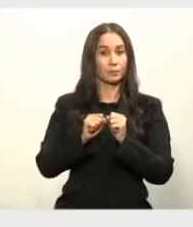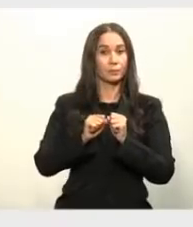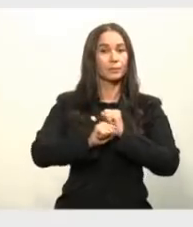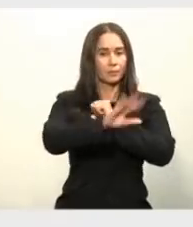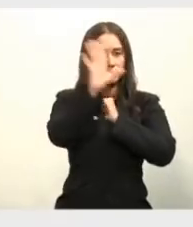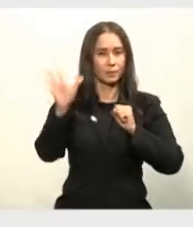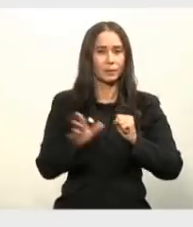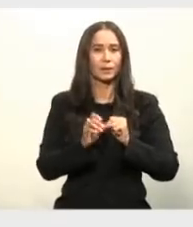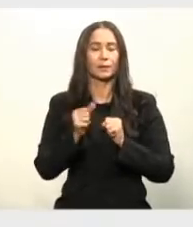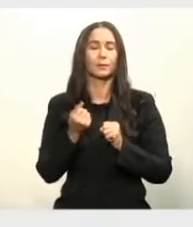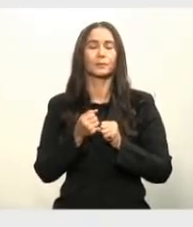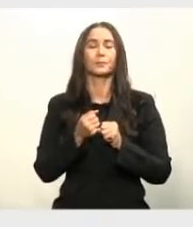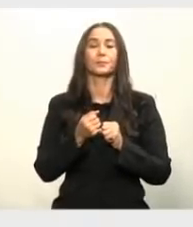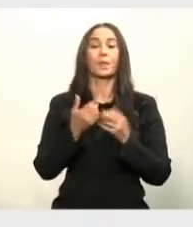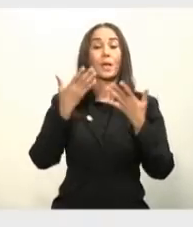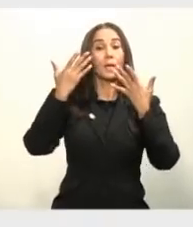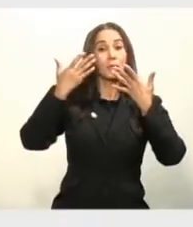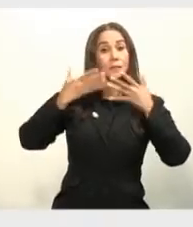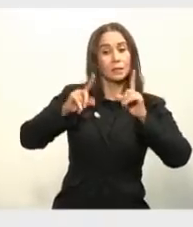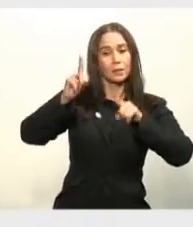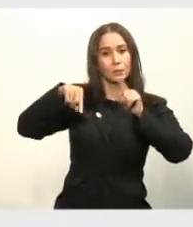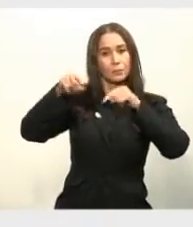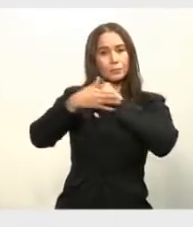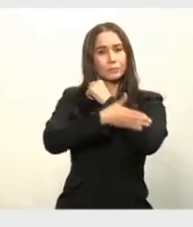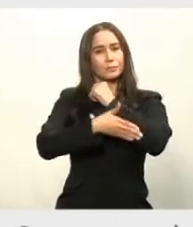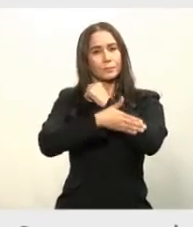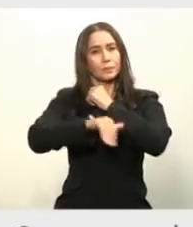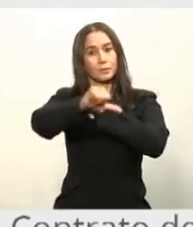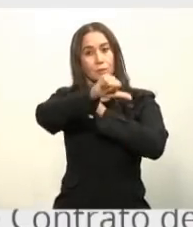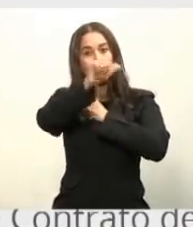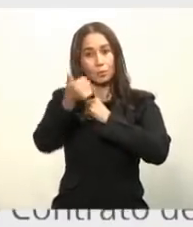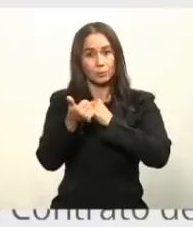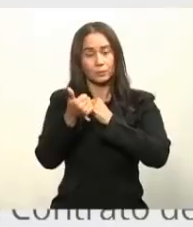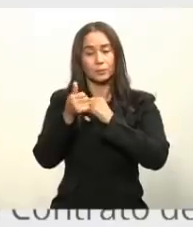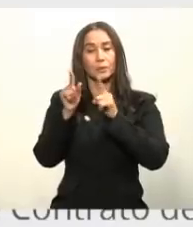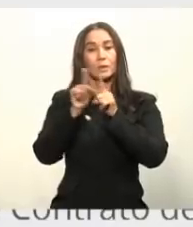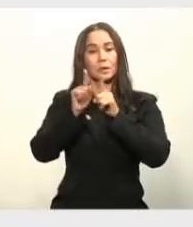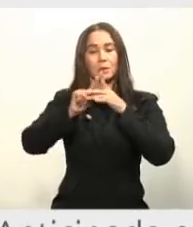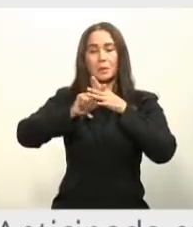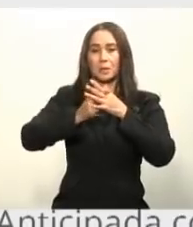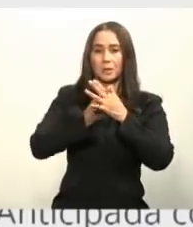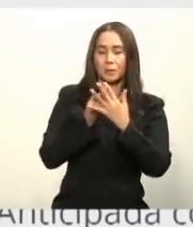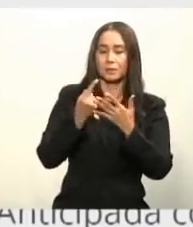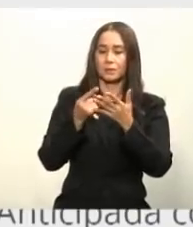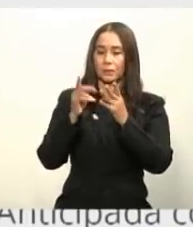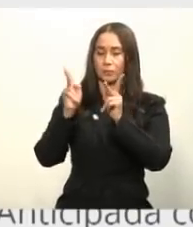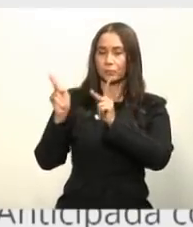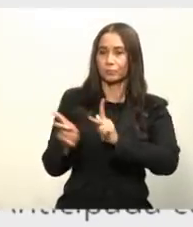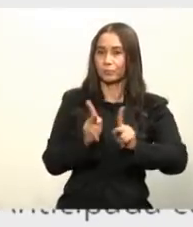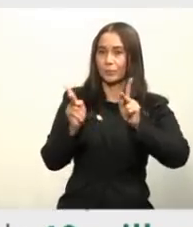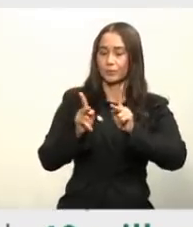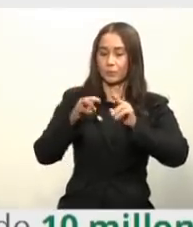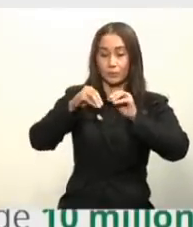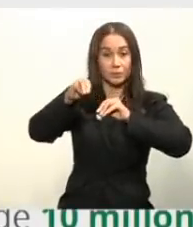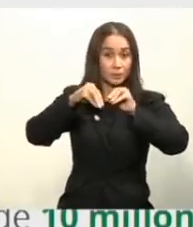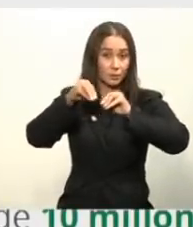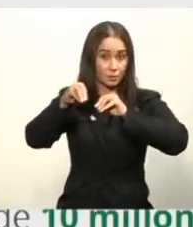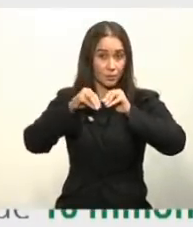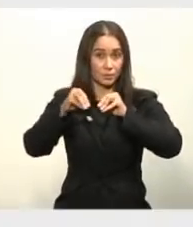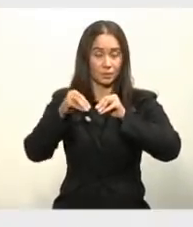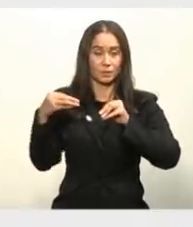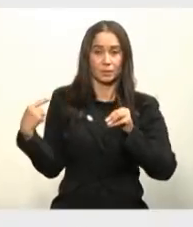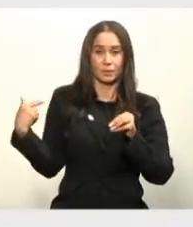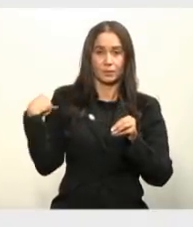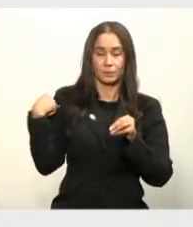Ya la gran mayoría de los países habían iniciado su proceso de negociación con las